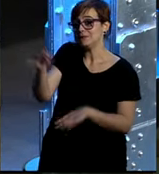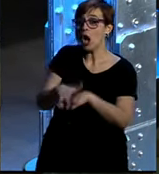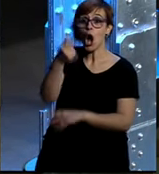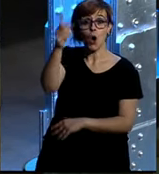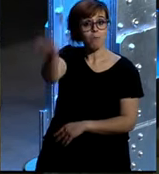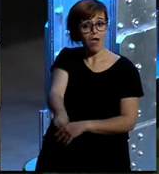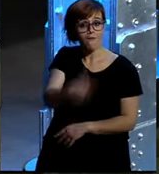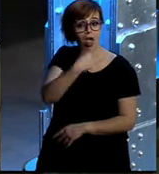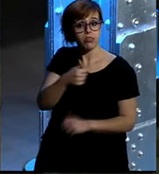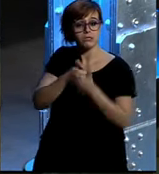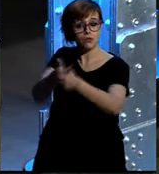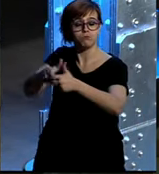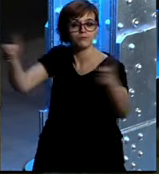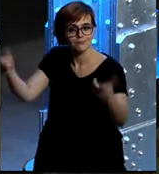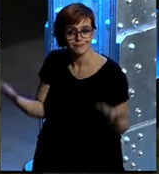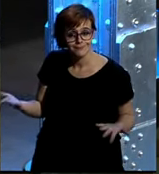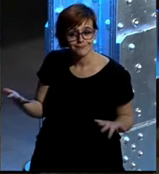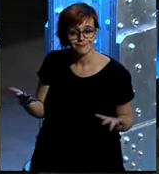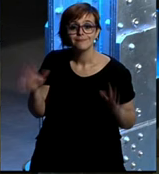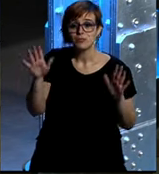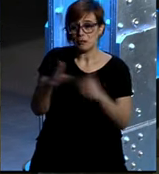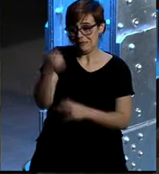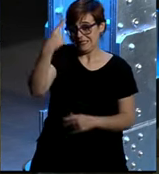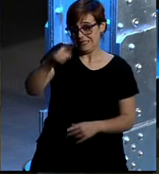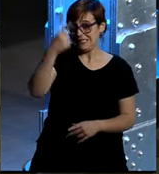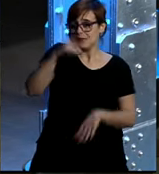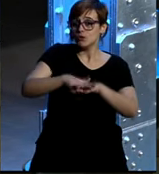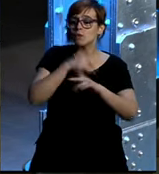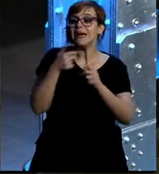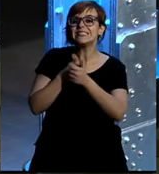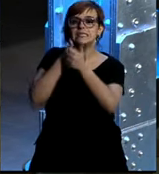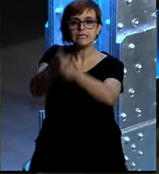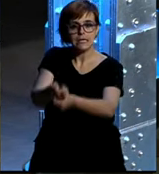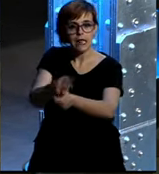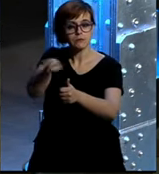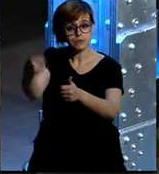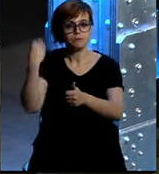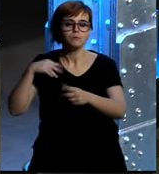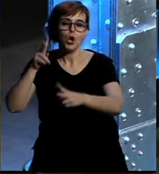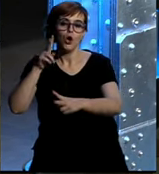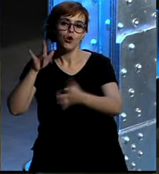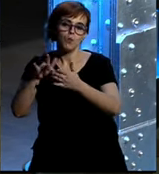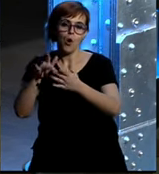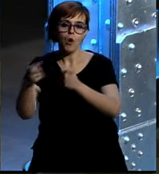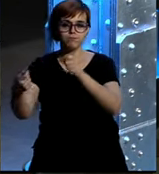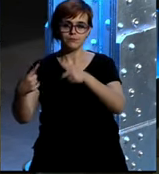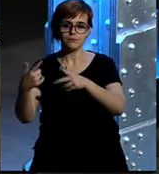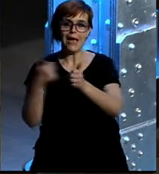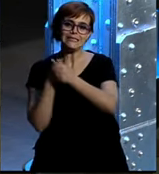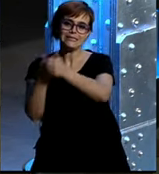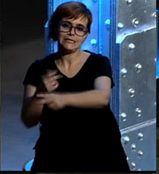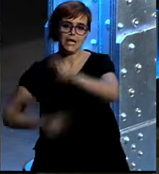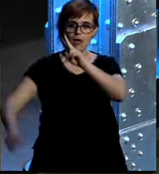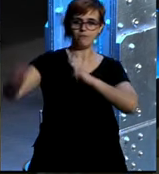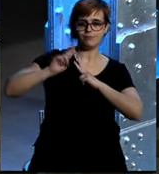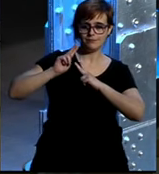comprarlos también puedes simplemente sabéis que muchas veces cuando tú sigues a alguien te sigue esa misma persona en herramientas como Twitter entonces bueno